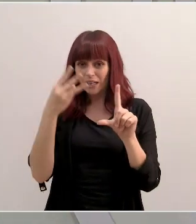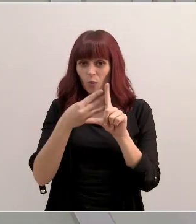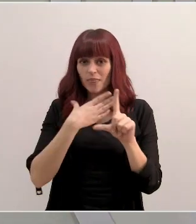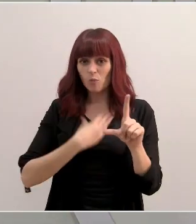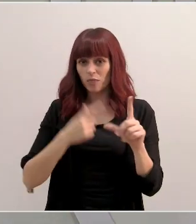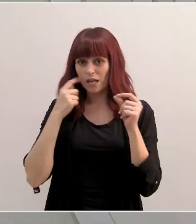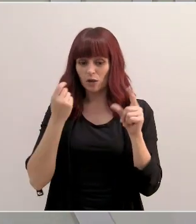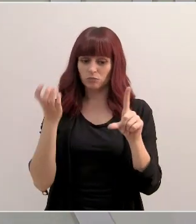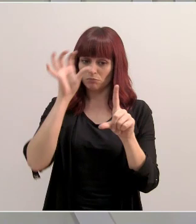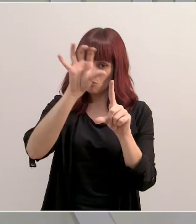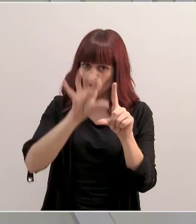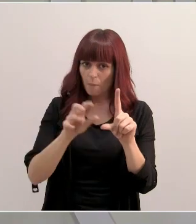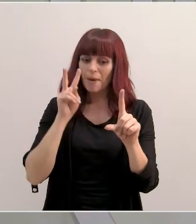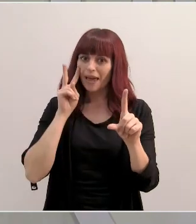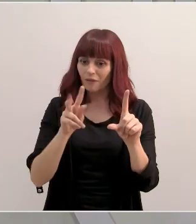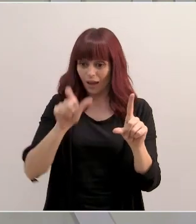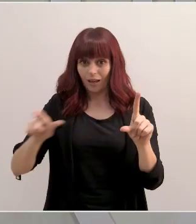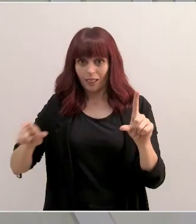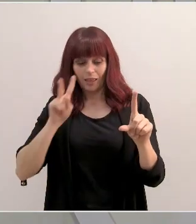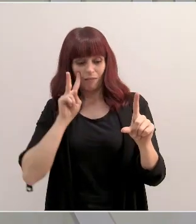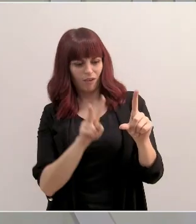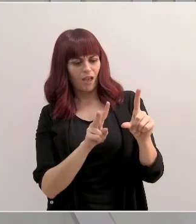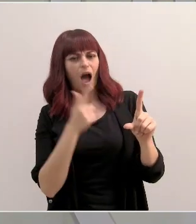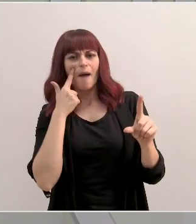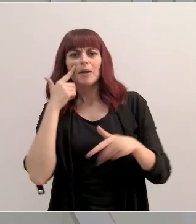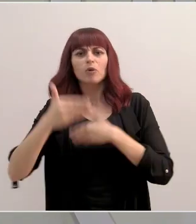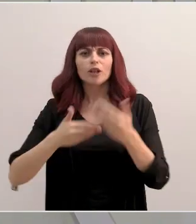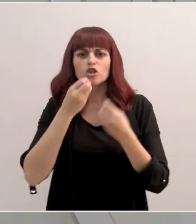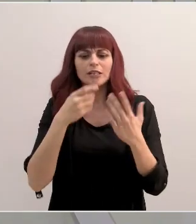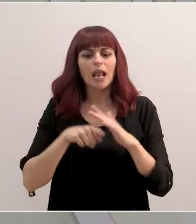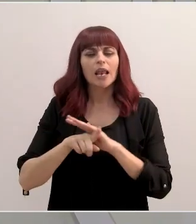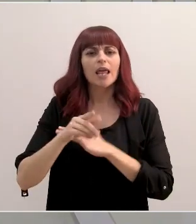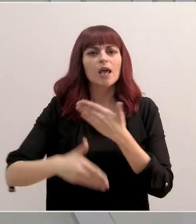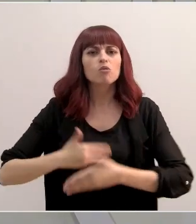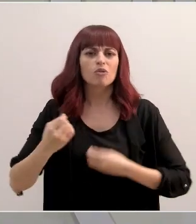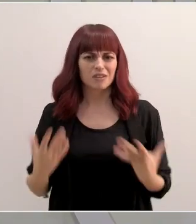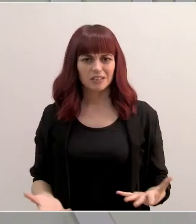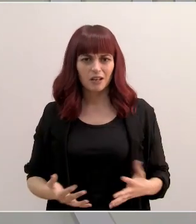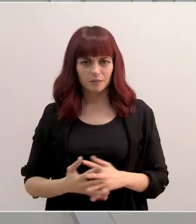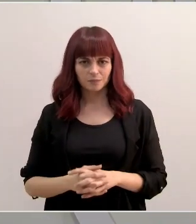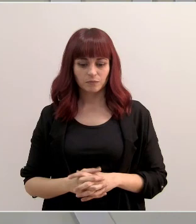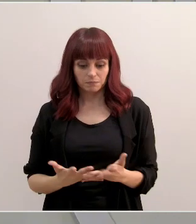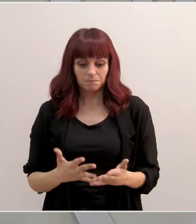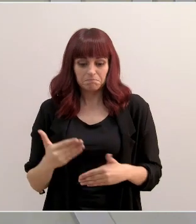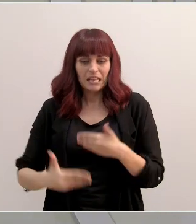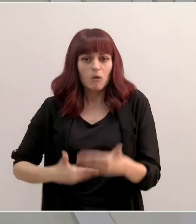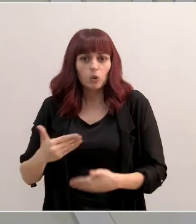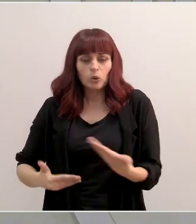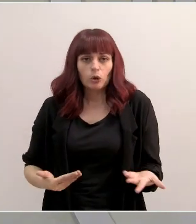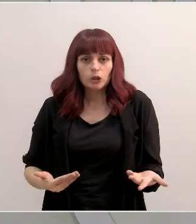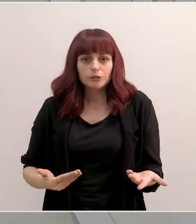para que los ciudadanos, pues, puedan ver y observar cómo evoluciona este proceso. Es un proceso, por tanto, la evolución es